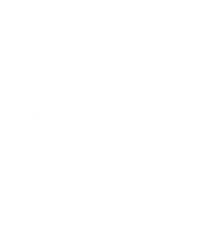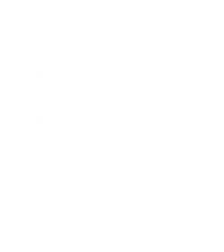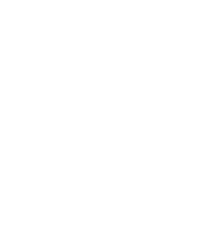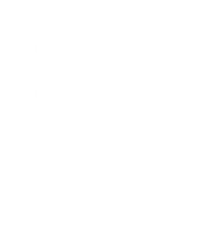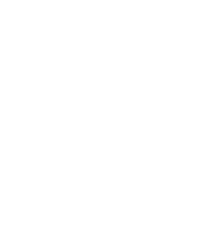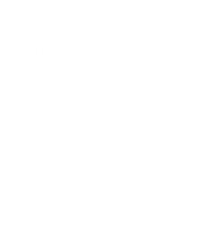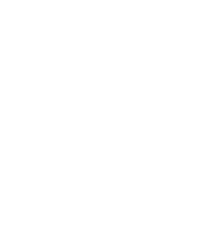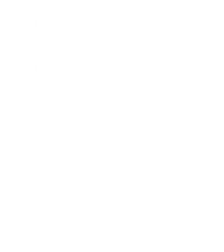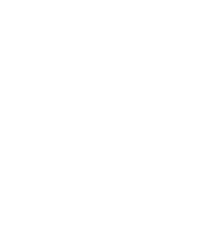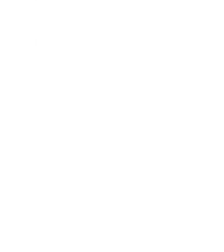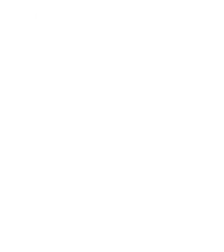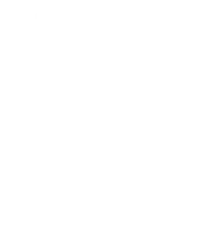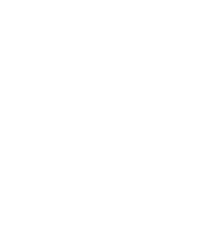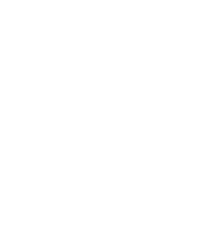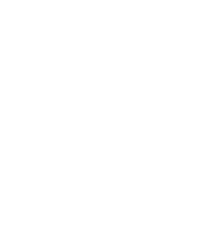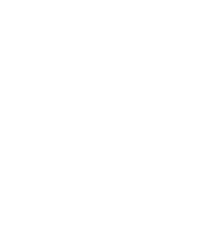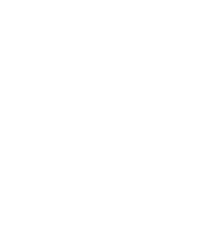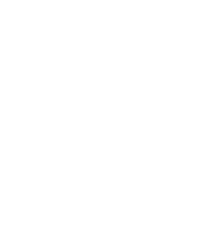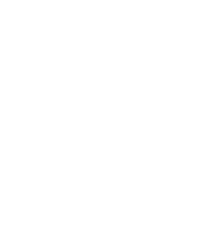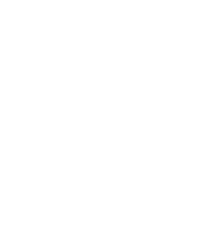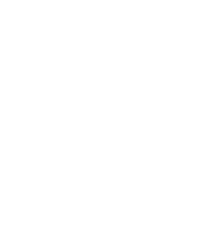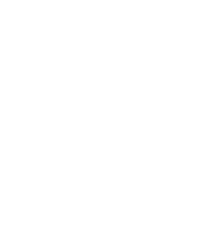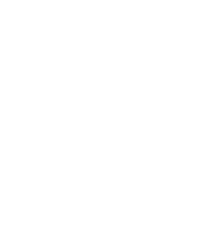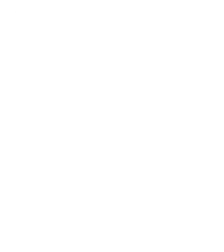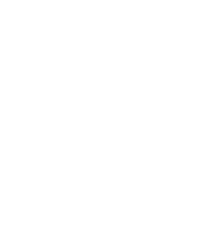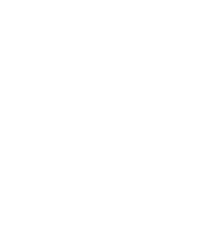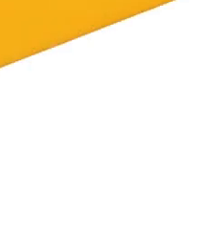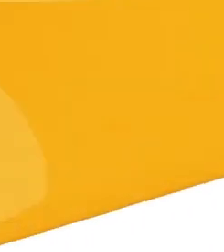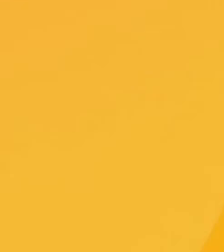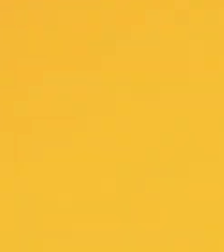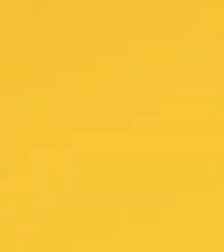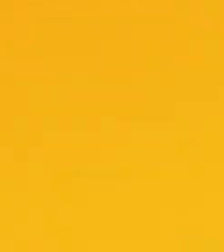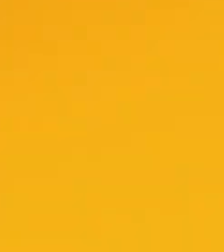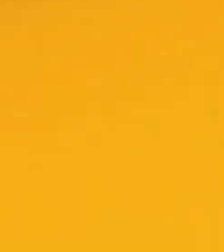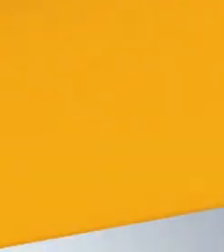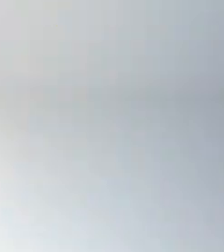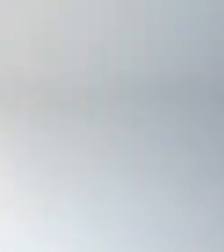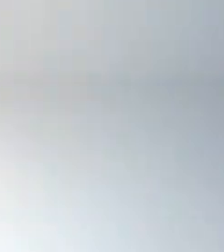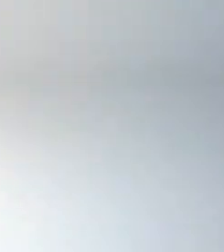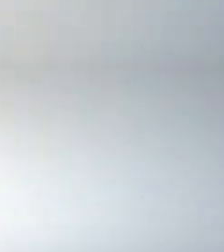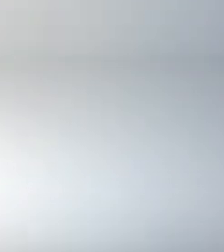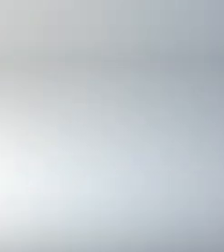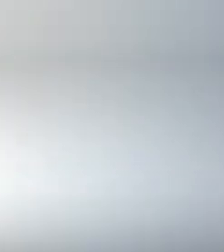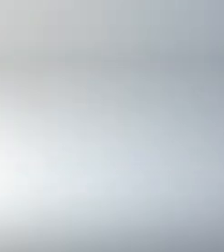¡Suscríbete al canal! Gracias.